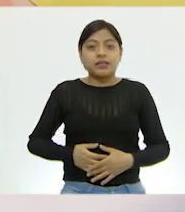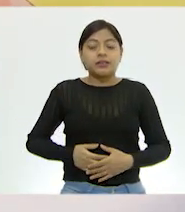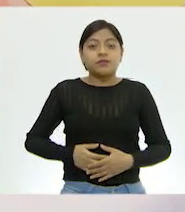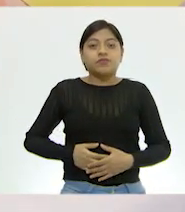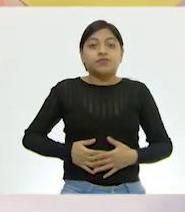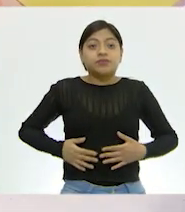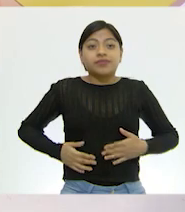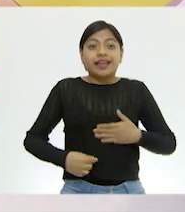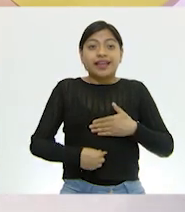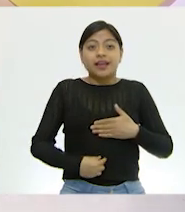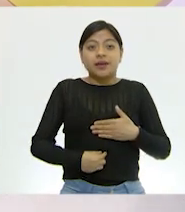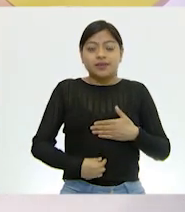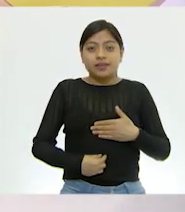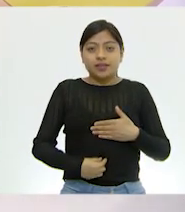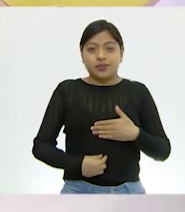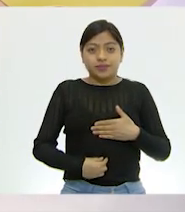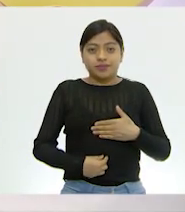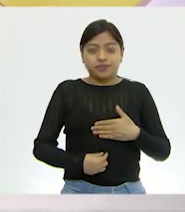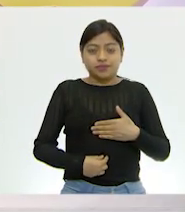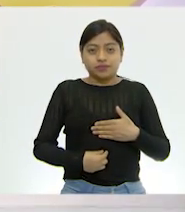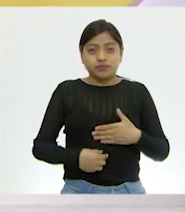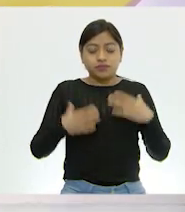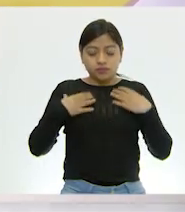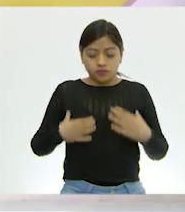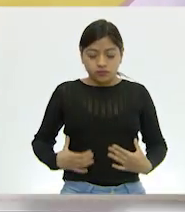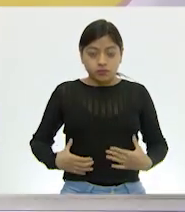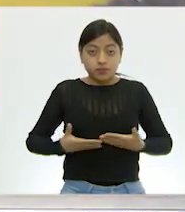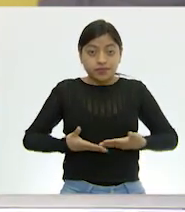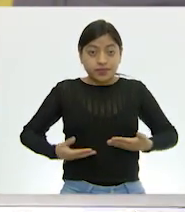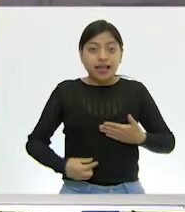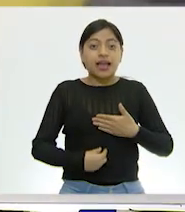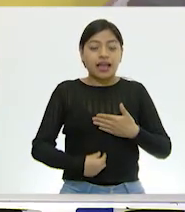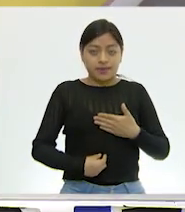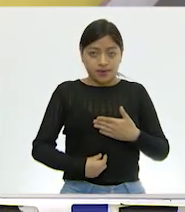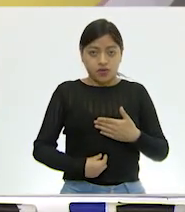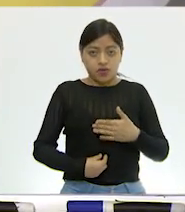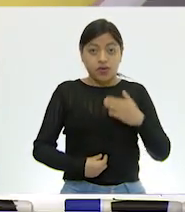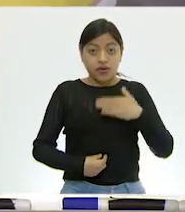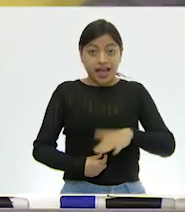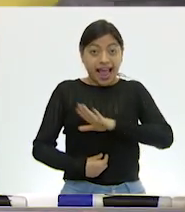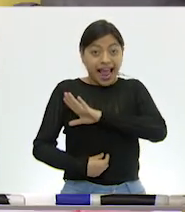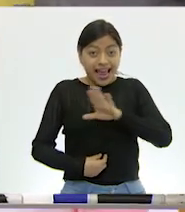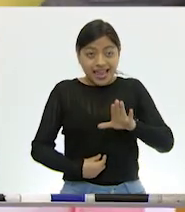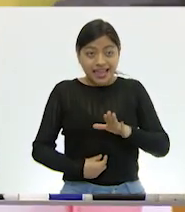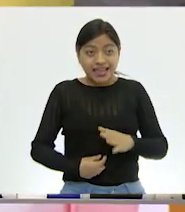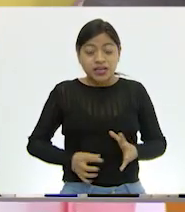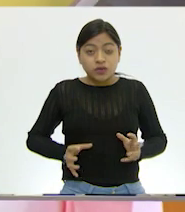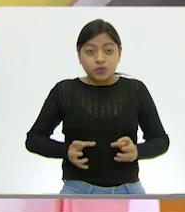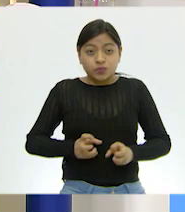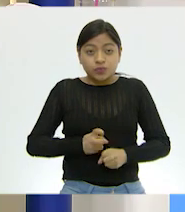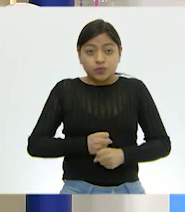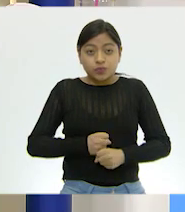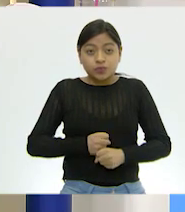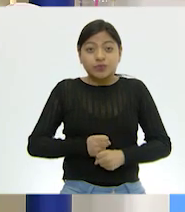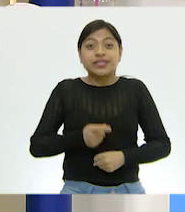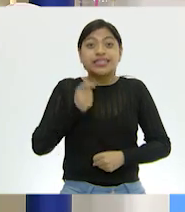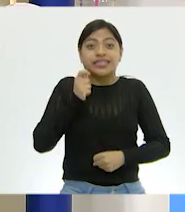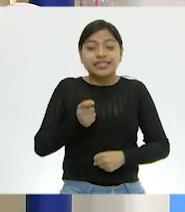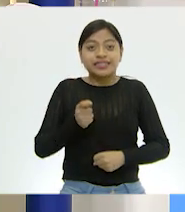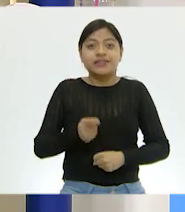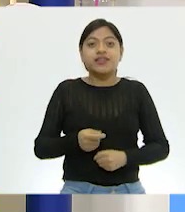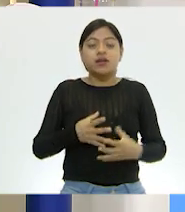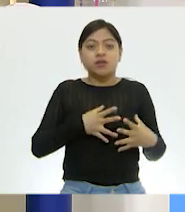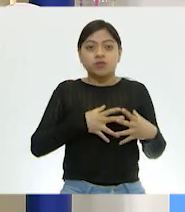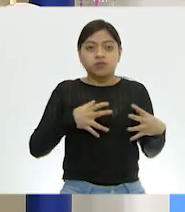de la caja torácica, o sea, como abajito de los pulmones. Cuando ese diafragma se contrae es porque los pulmones toman aire.